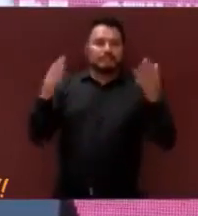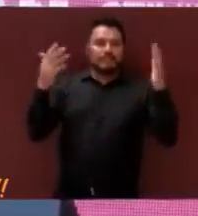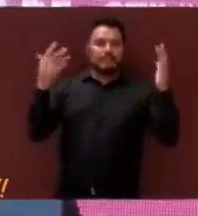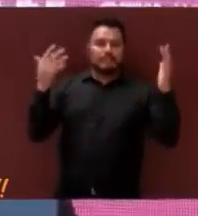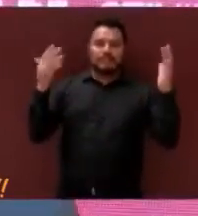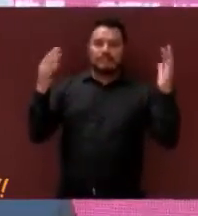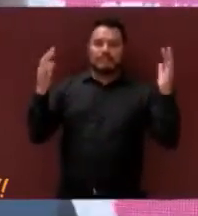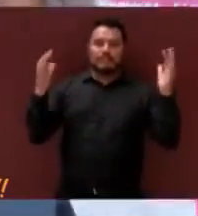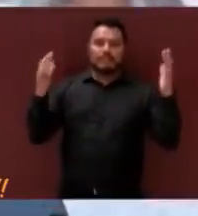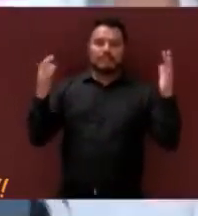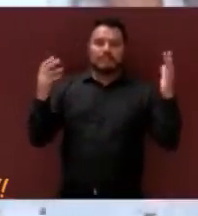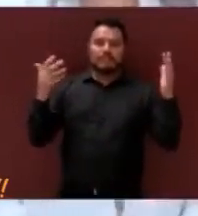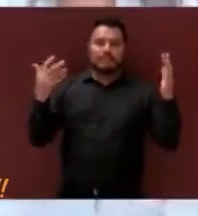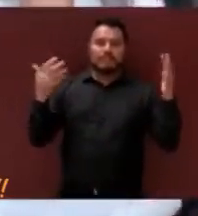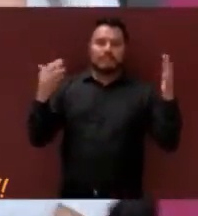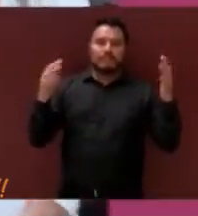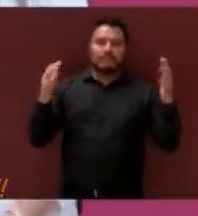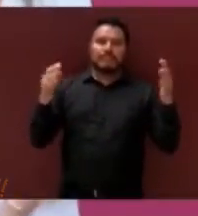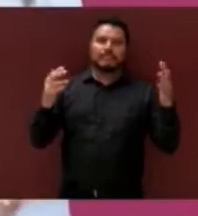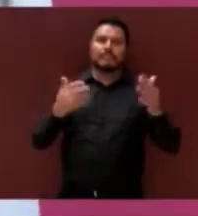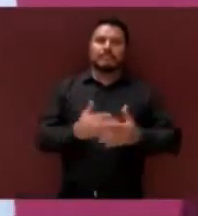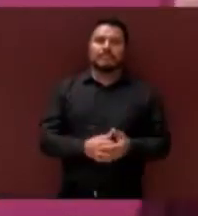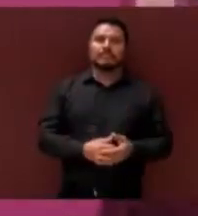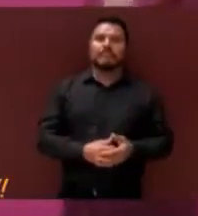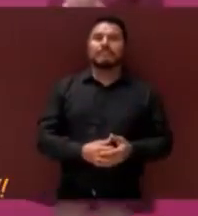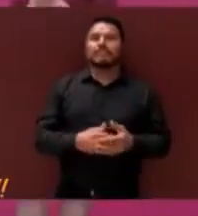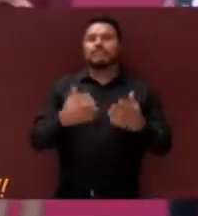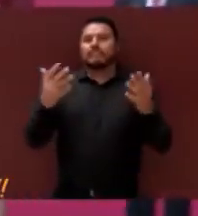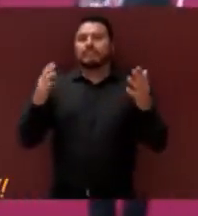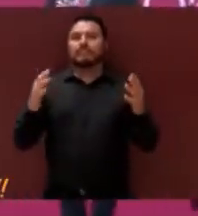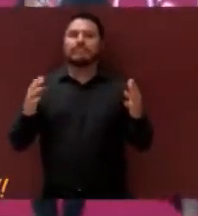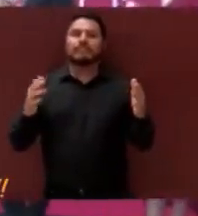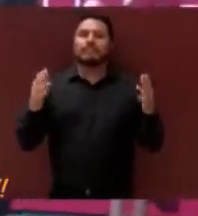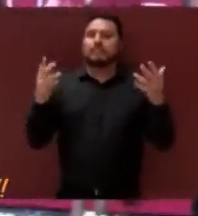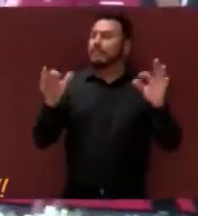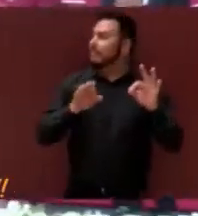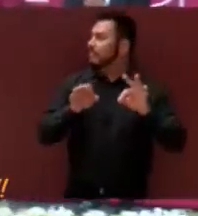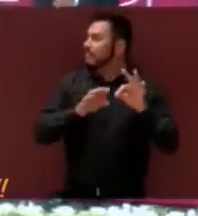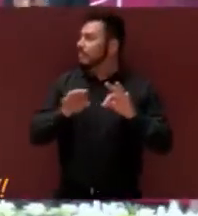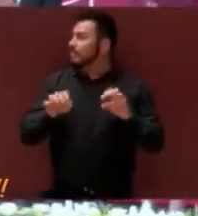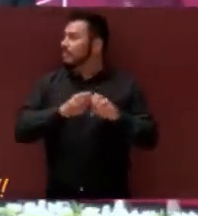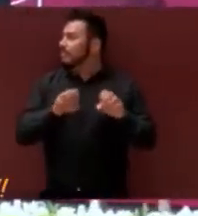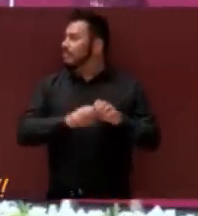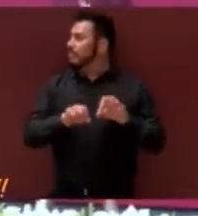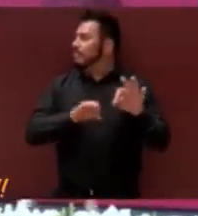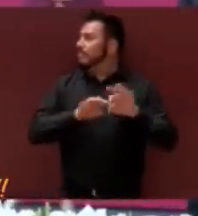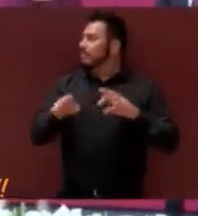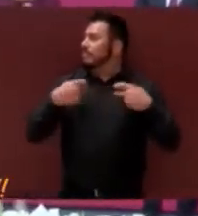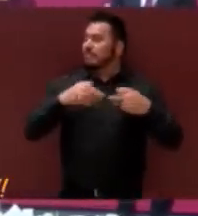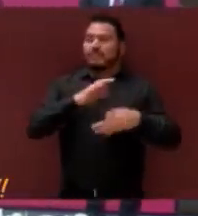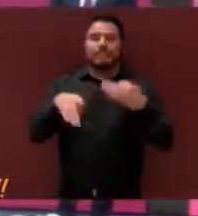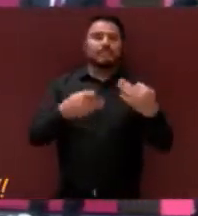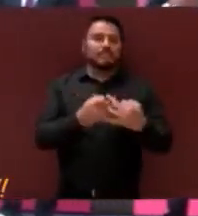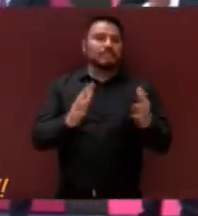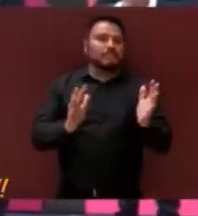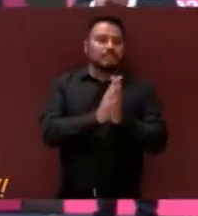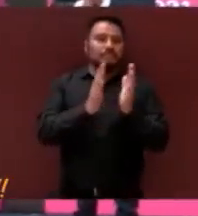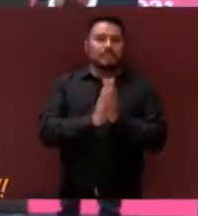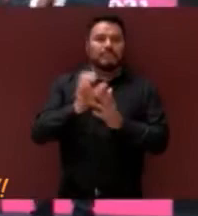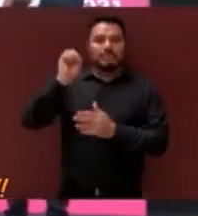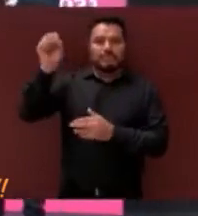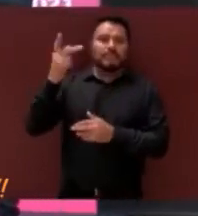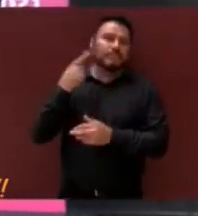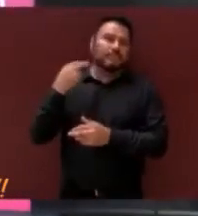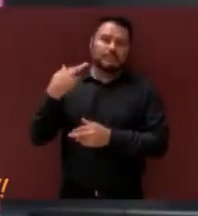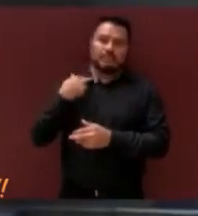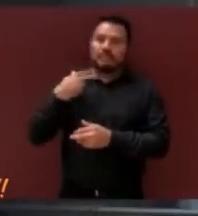Más fuerte el aplauso para este equipo de trabajo y todos los colaboradores que formaron parte de la sindicatura procuradora